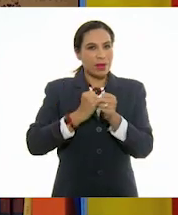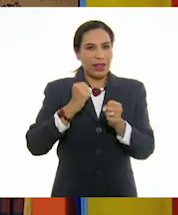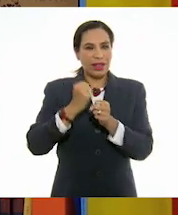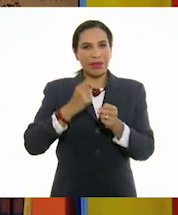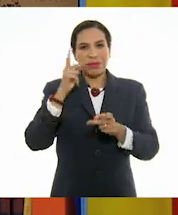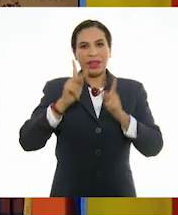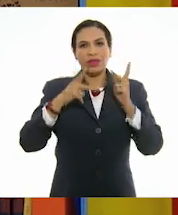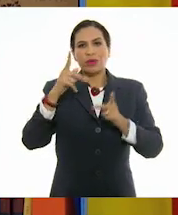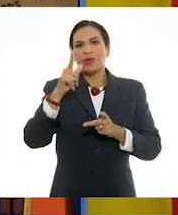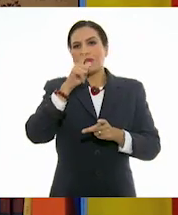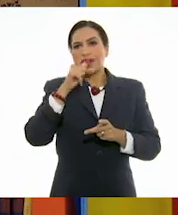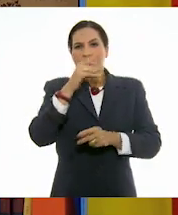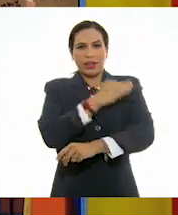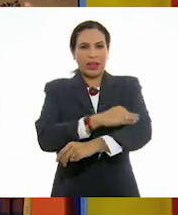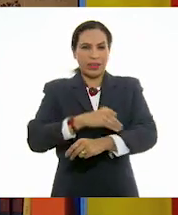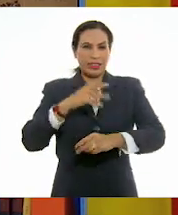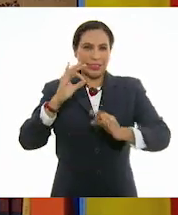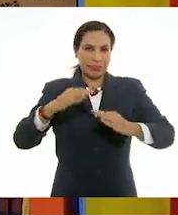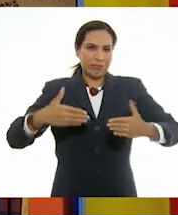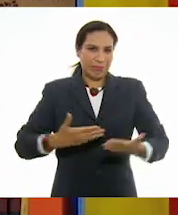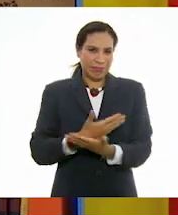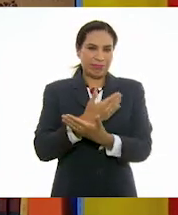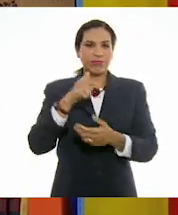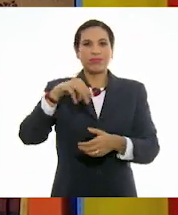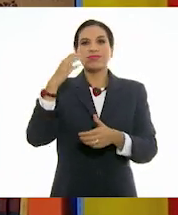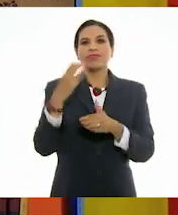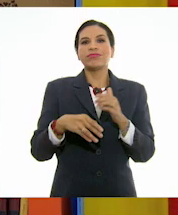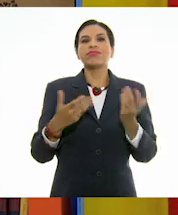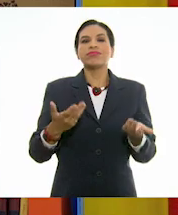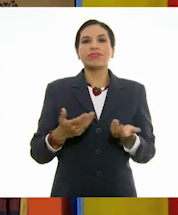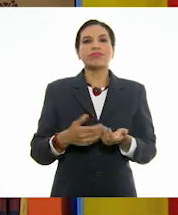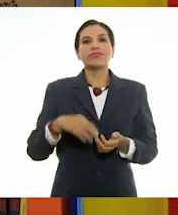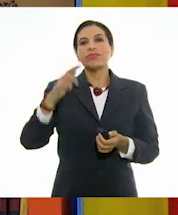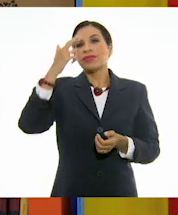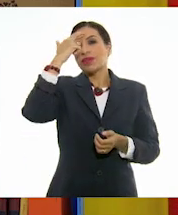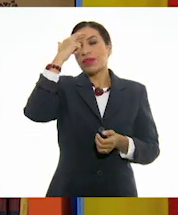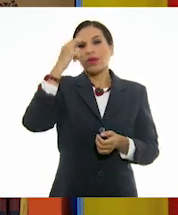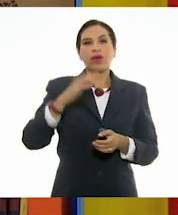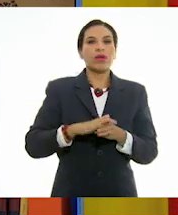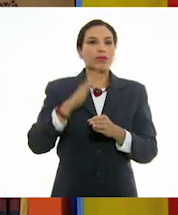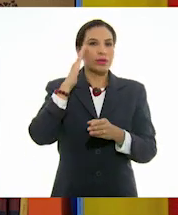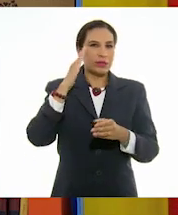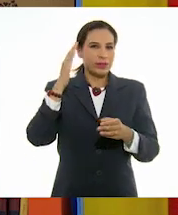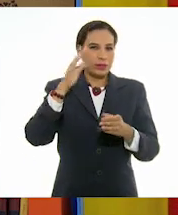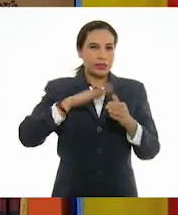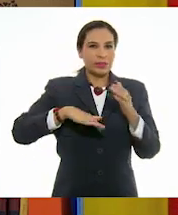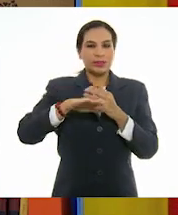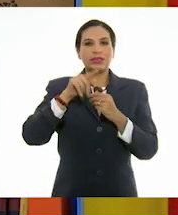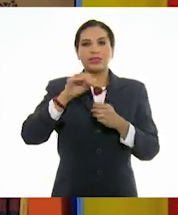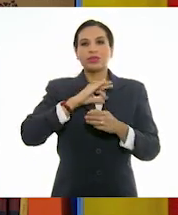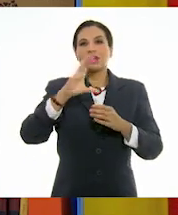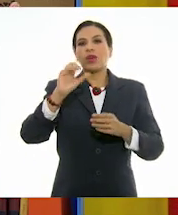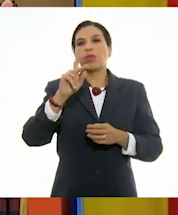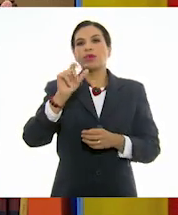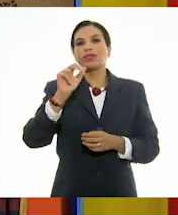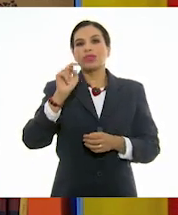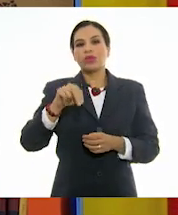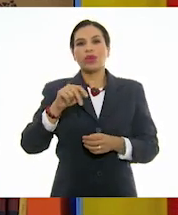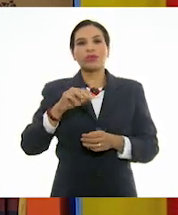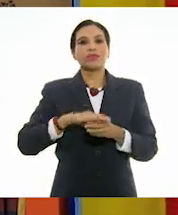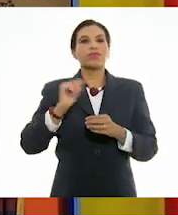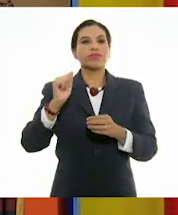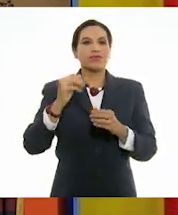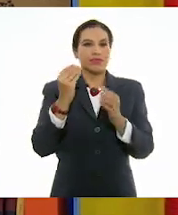familia en tu lengua materna. Por hoy hemos terminado con Recordando los principios de composición en la